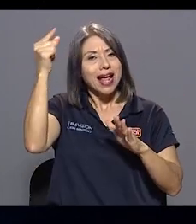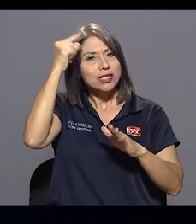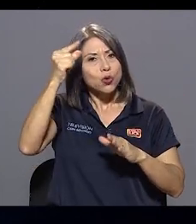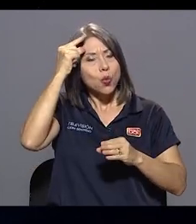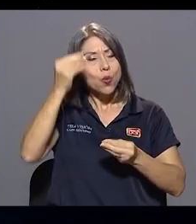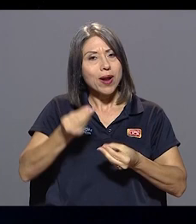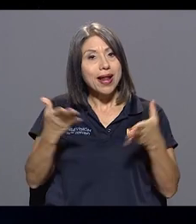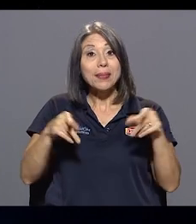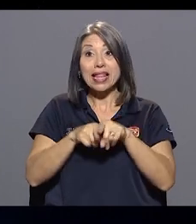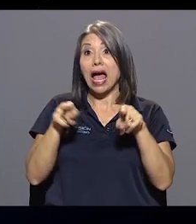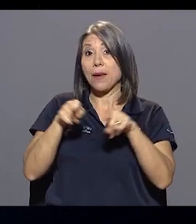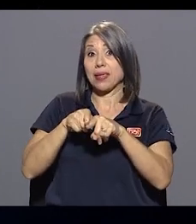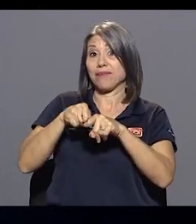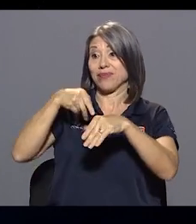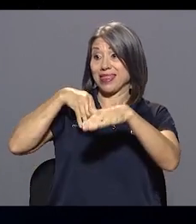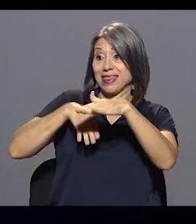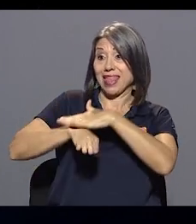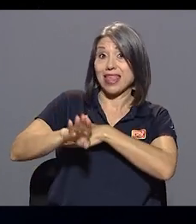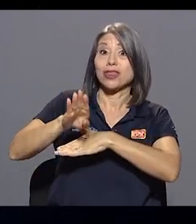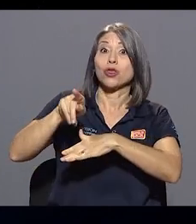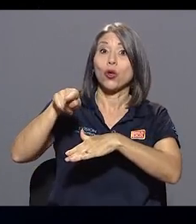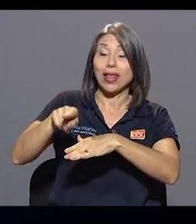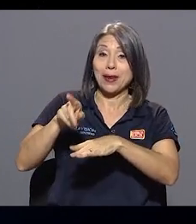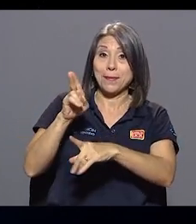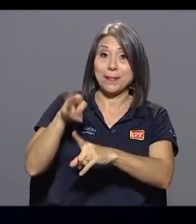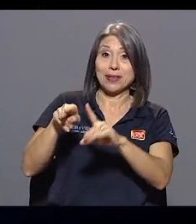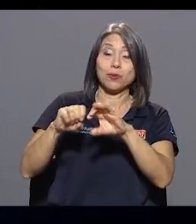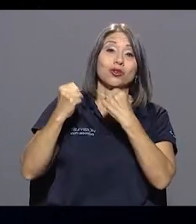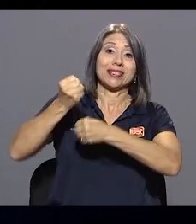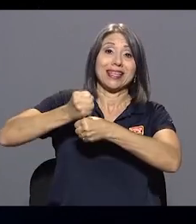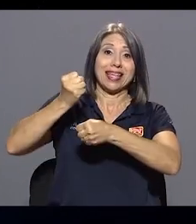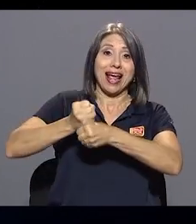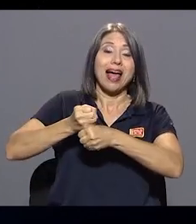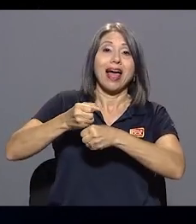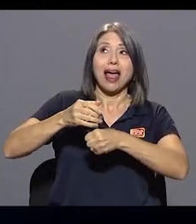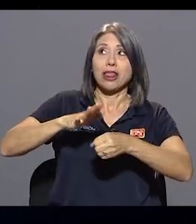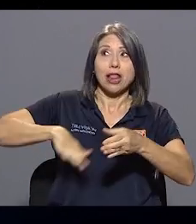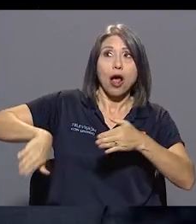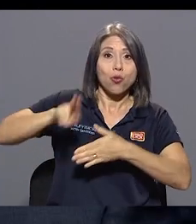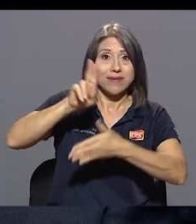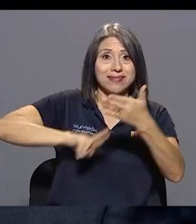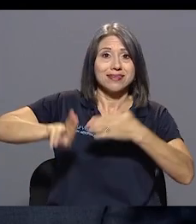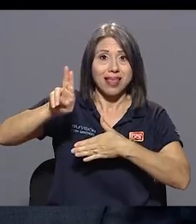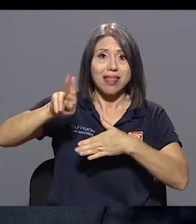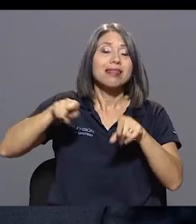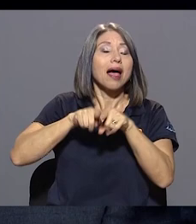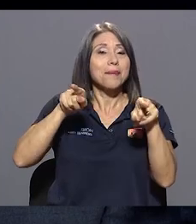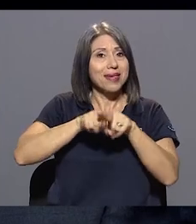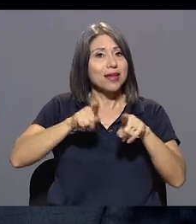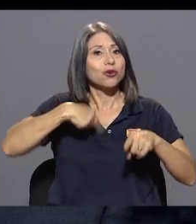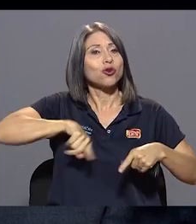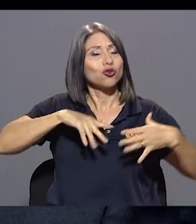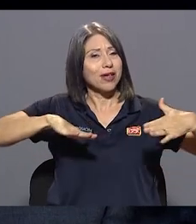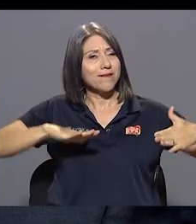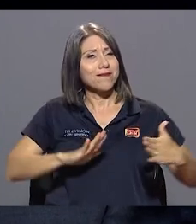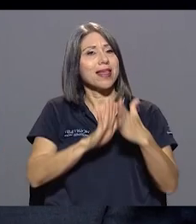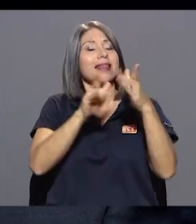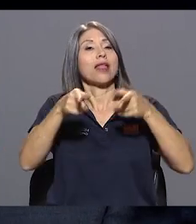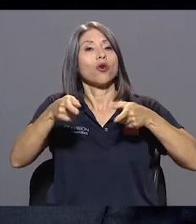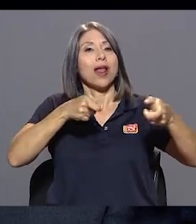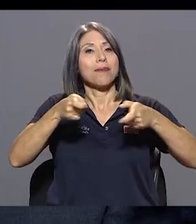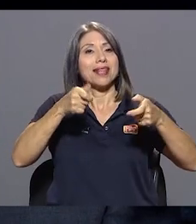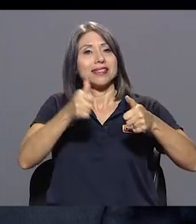interno, enfrentando a la administración que en su momento no quería negociar